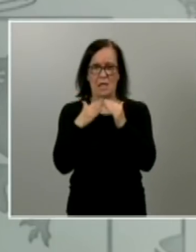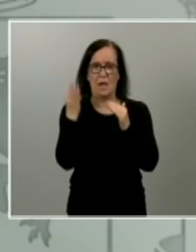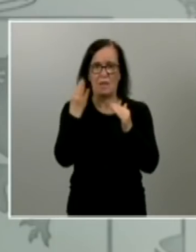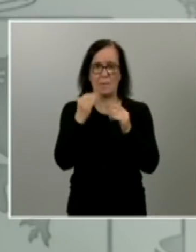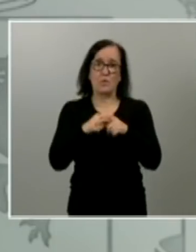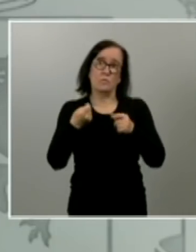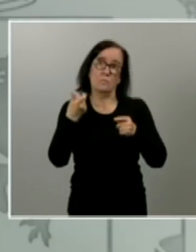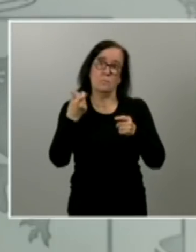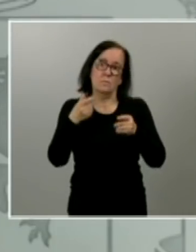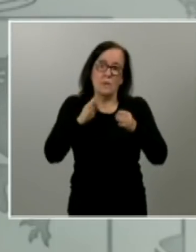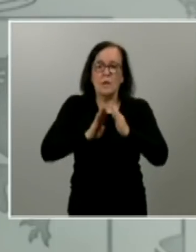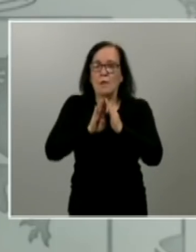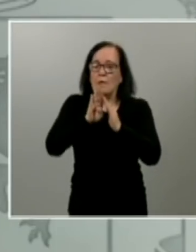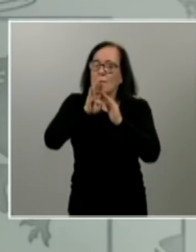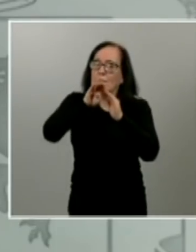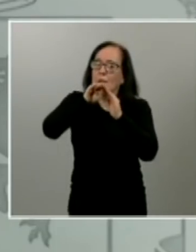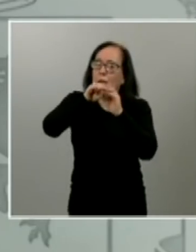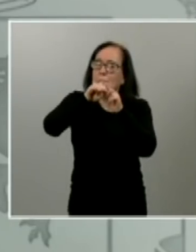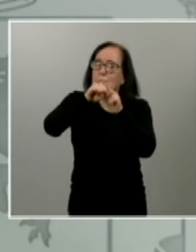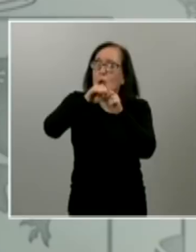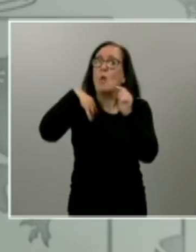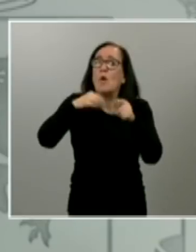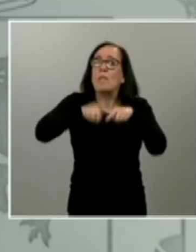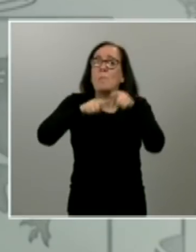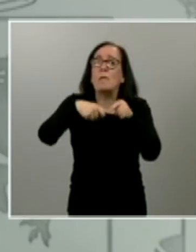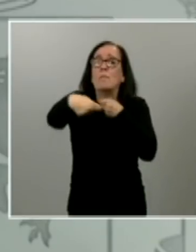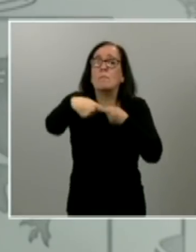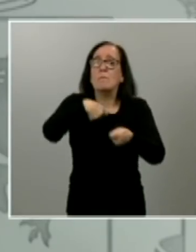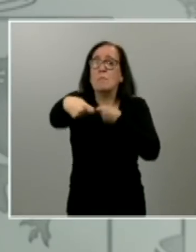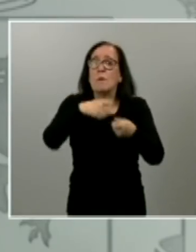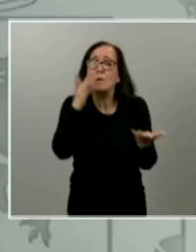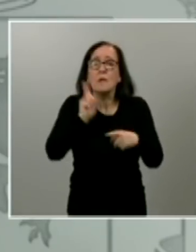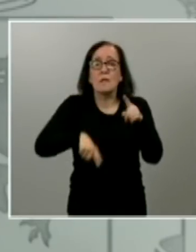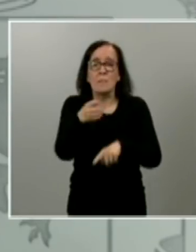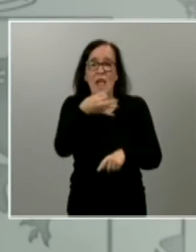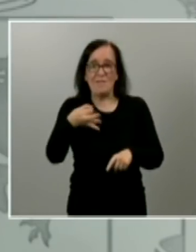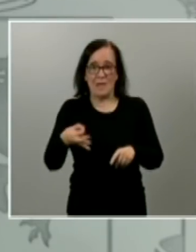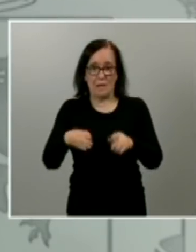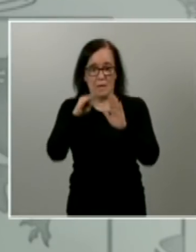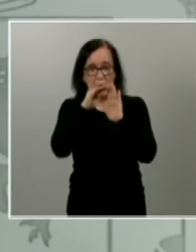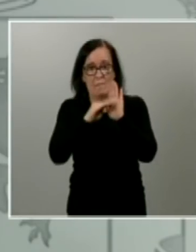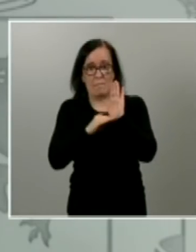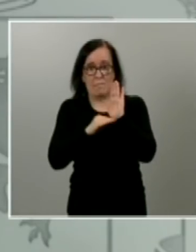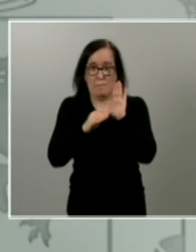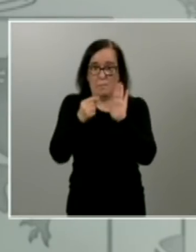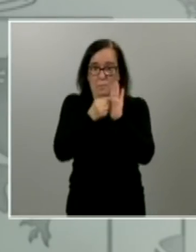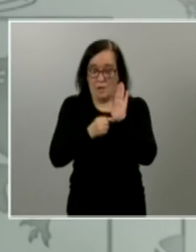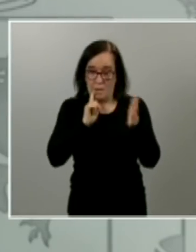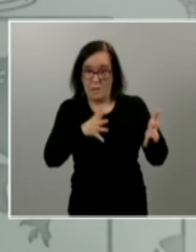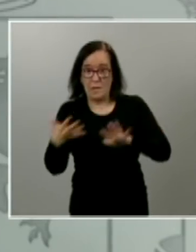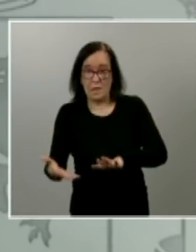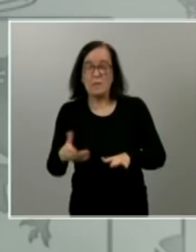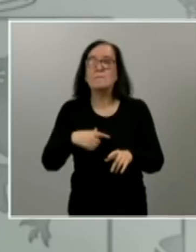ese pasillo será más largo más corto en función de la eficacia de las medidas que tomemos y sin duda alguna también del